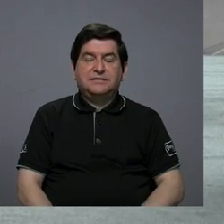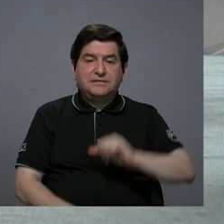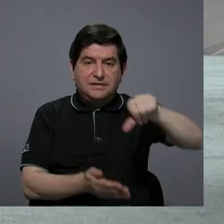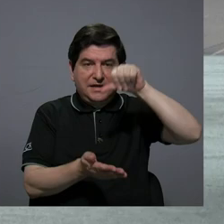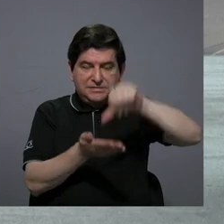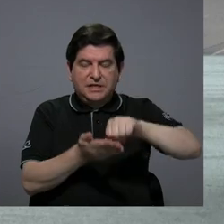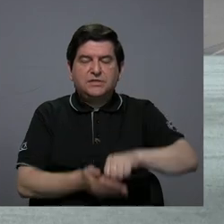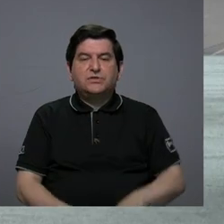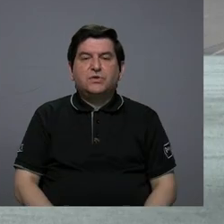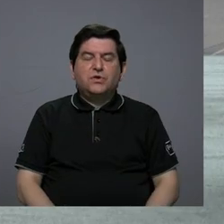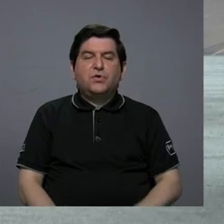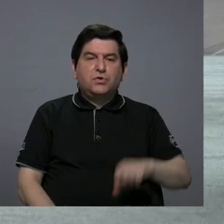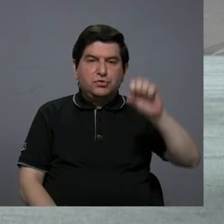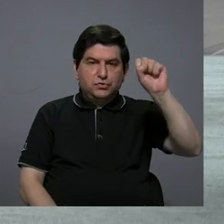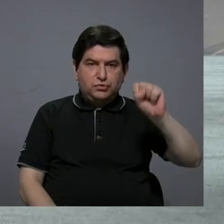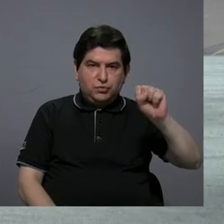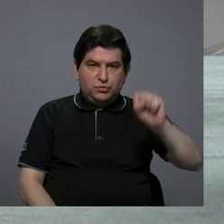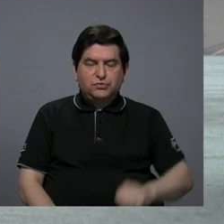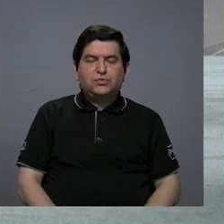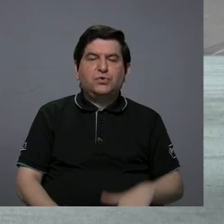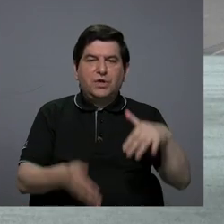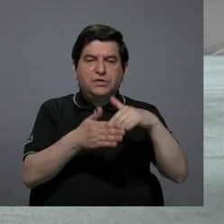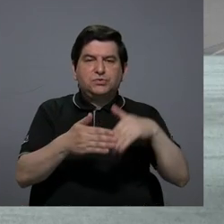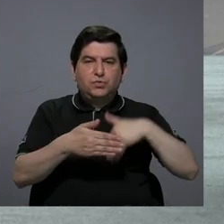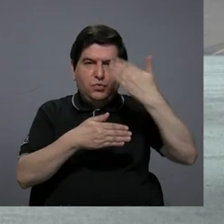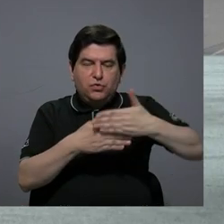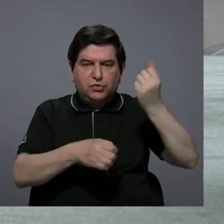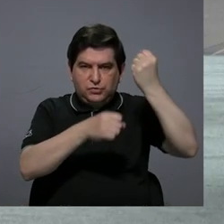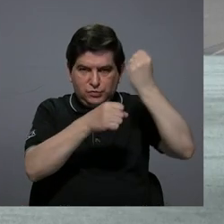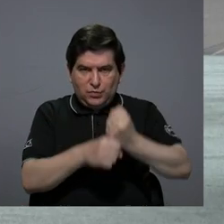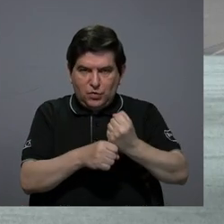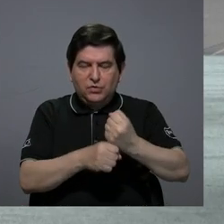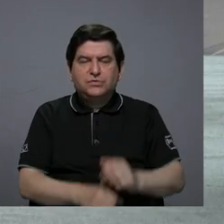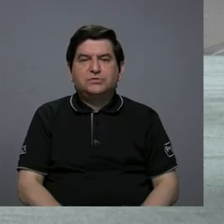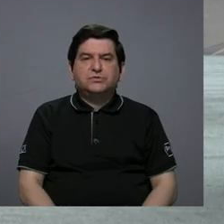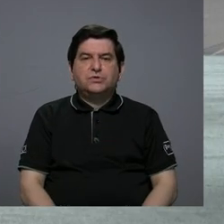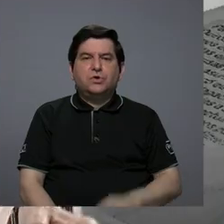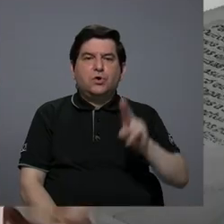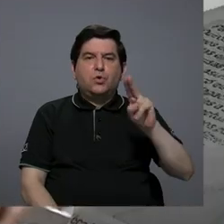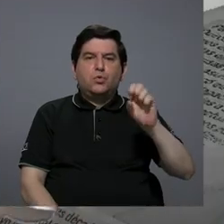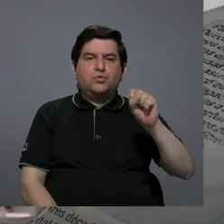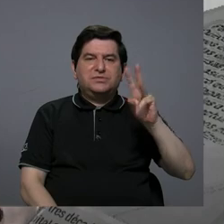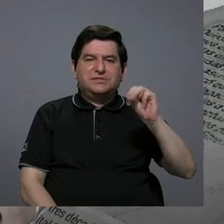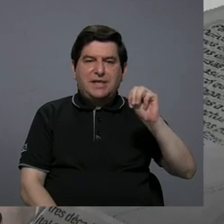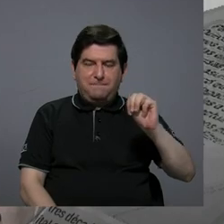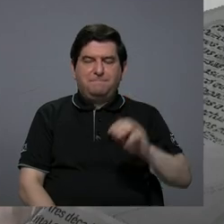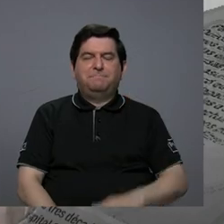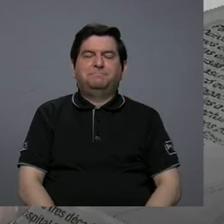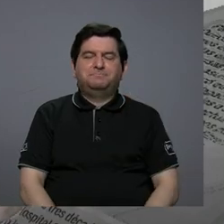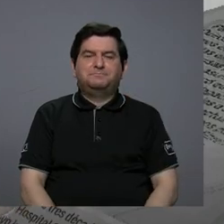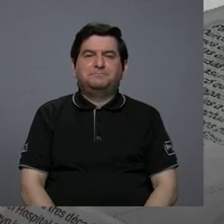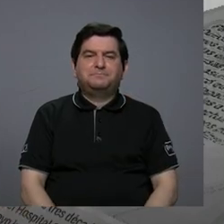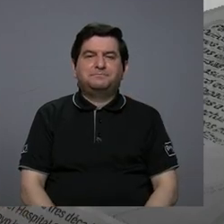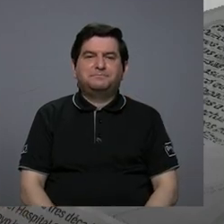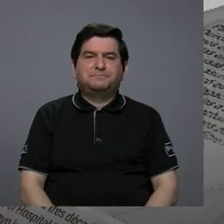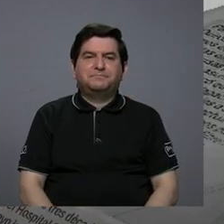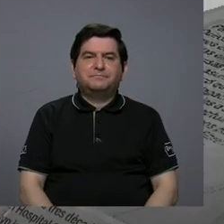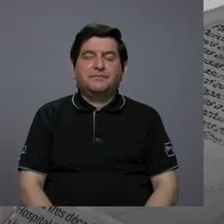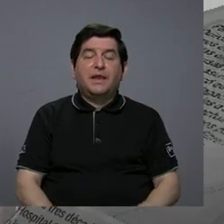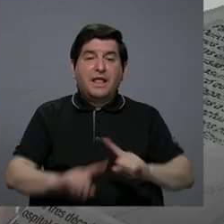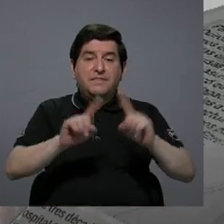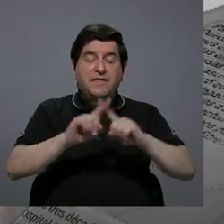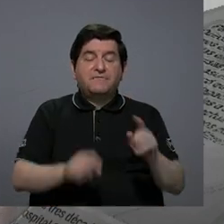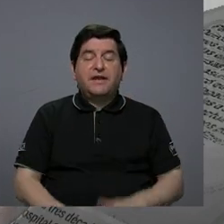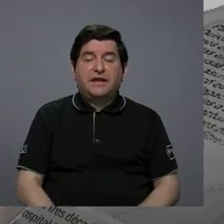Sur-Sur de Estudios Postcoloniales de la UNSAM. Luego hay varios